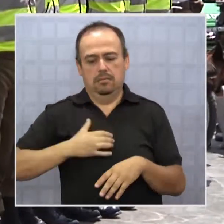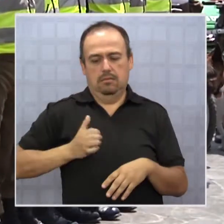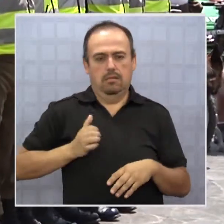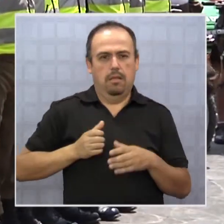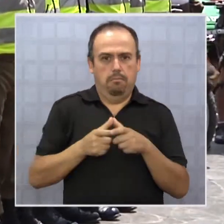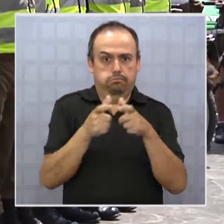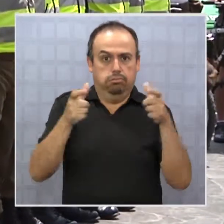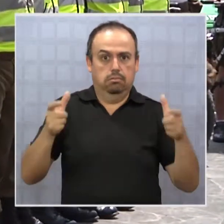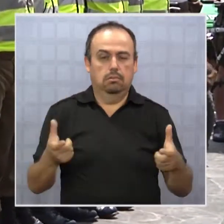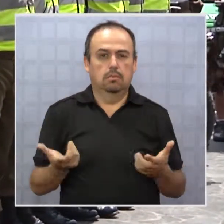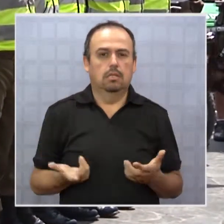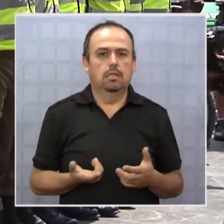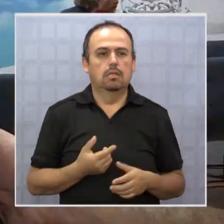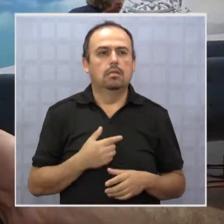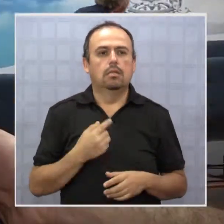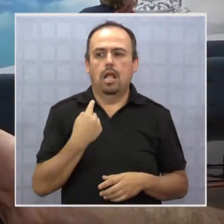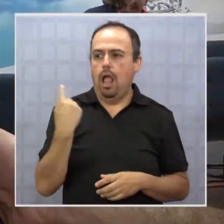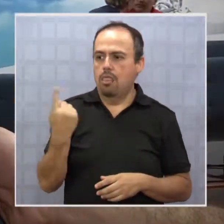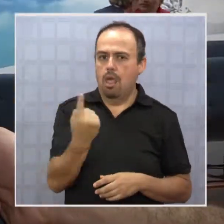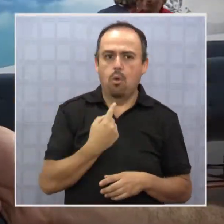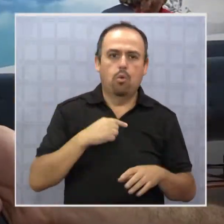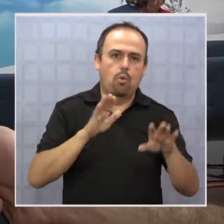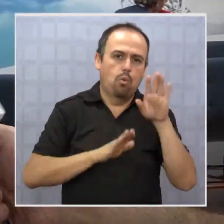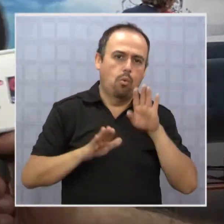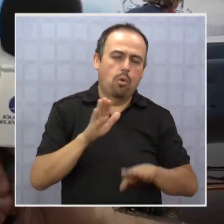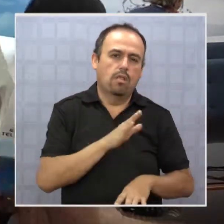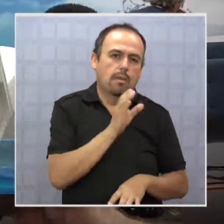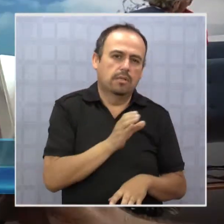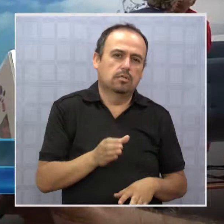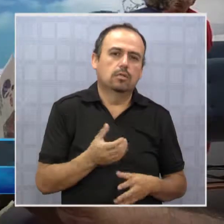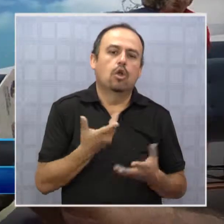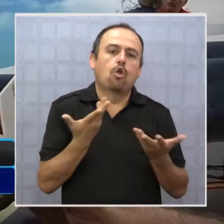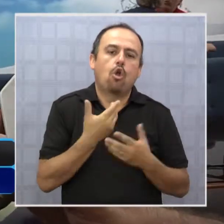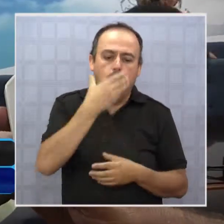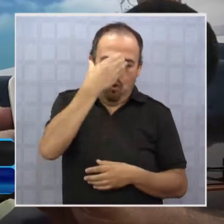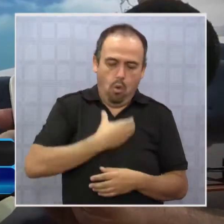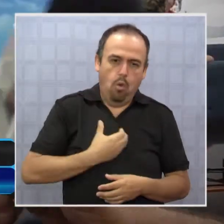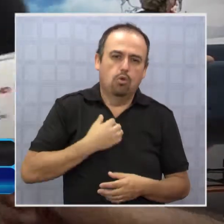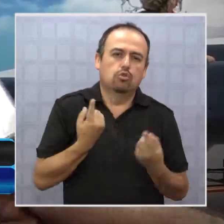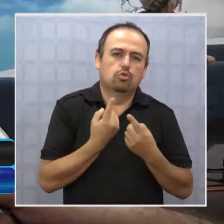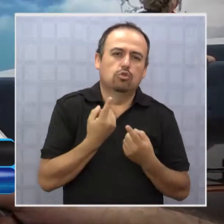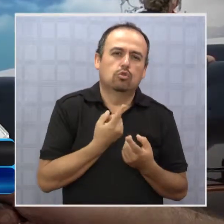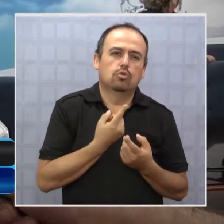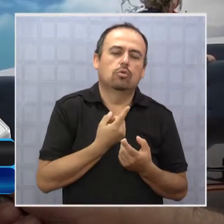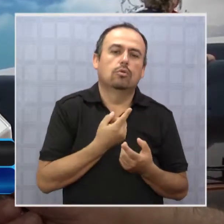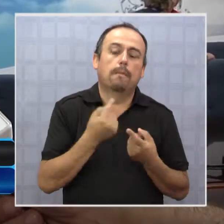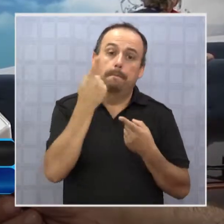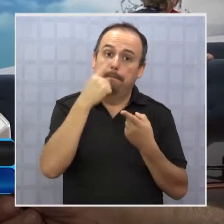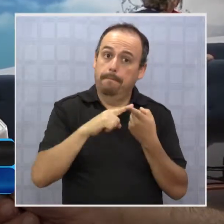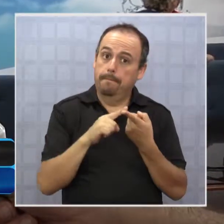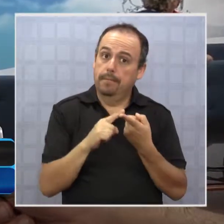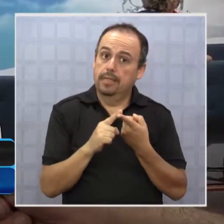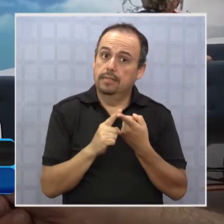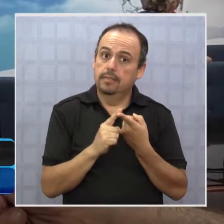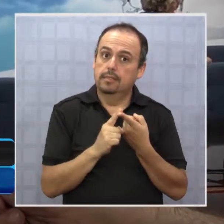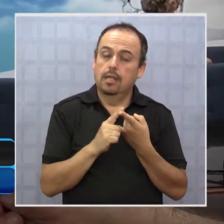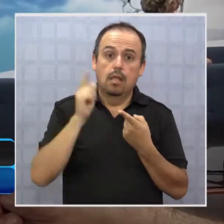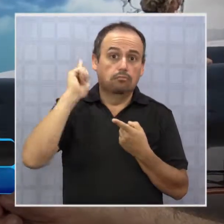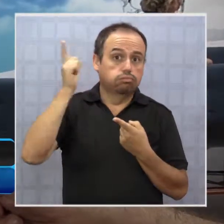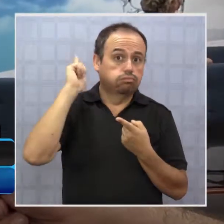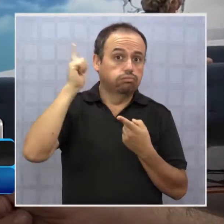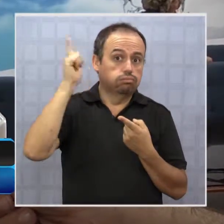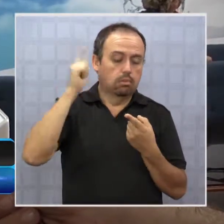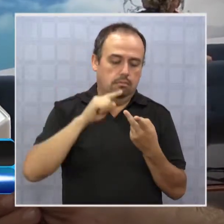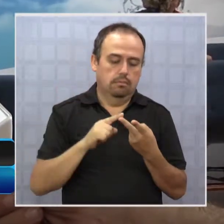PDI. Tiene que ir al autocuidado cada una de las personas. ¿Sería un autocuidado relativamente ideal? Tiene que ir autocuidado, primero, alarma,